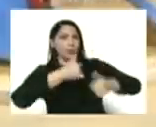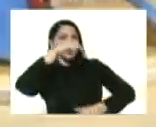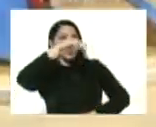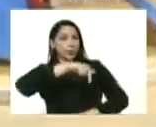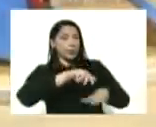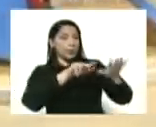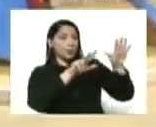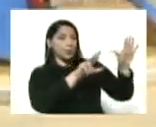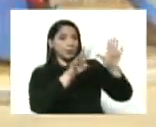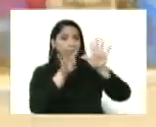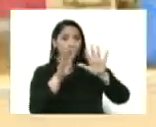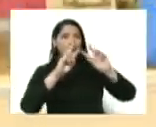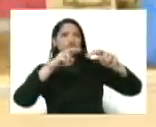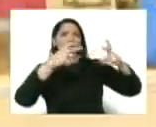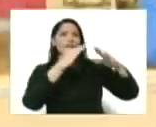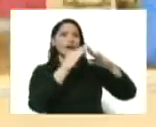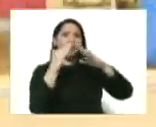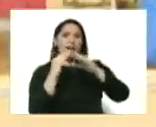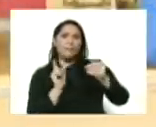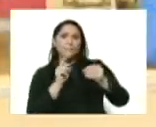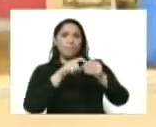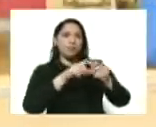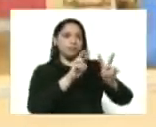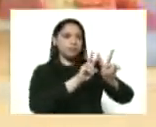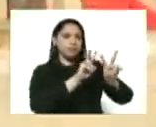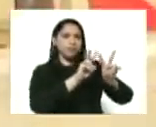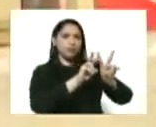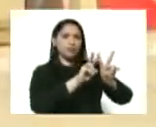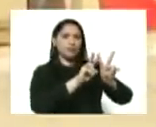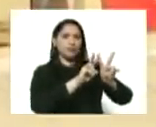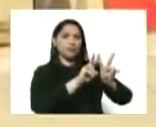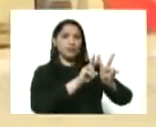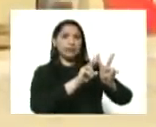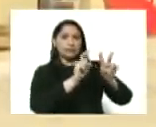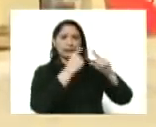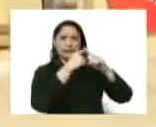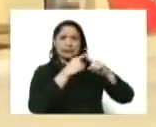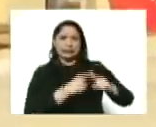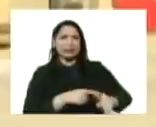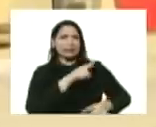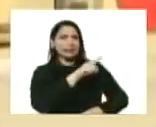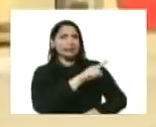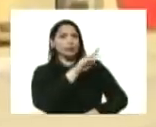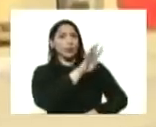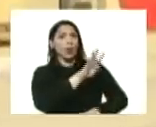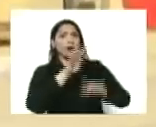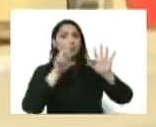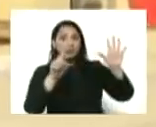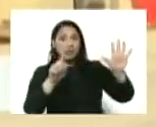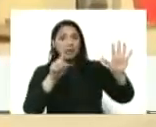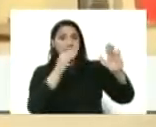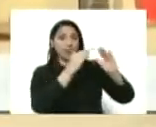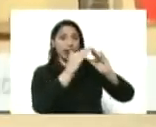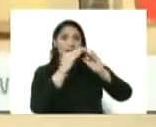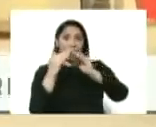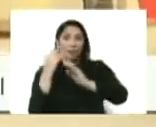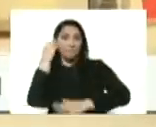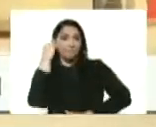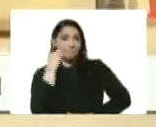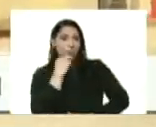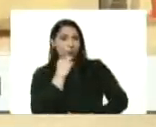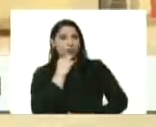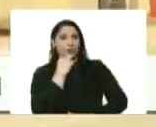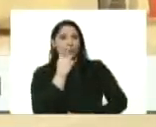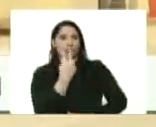nuevos hogares se incorporan a la gran misión vivienda Venezuela de un total de 146 en este urbanismo Simón Bolívar